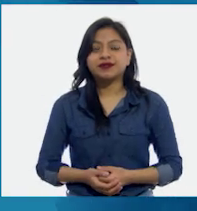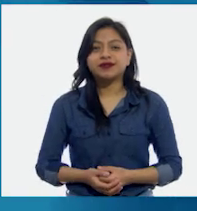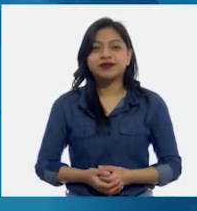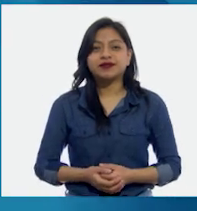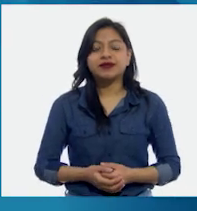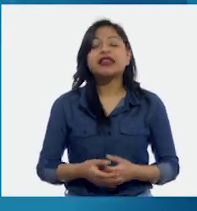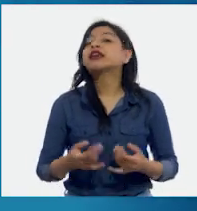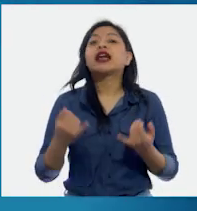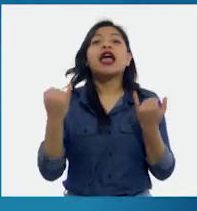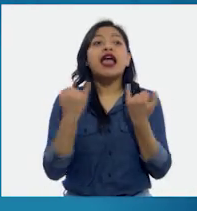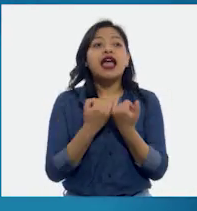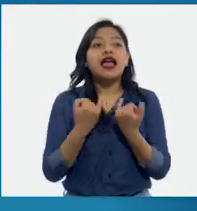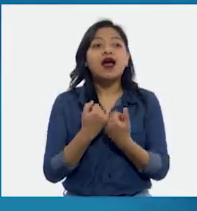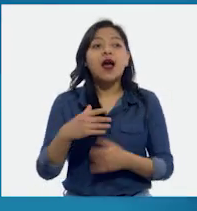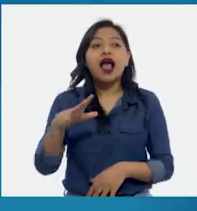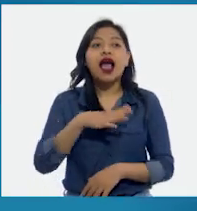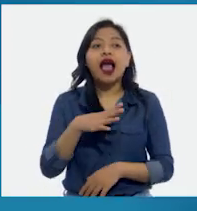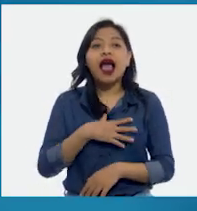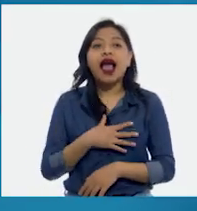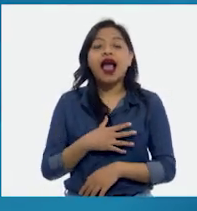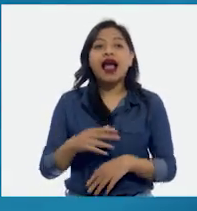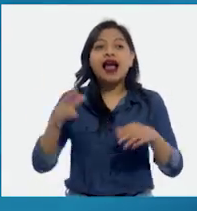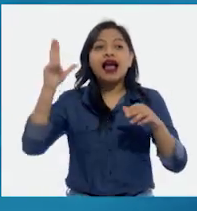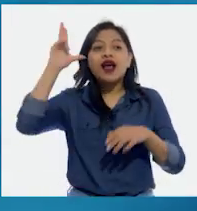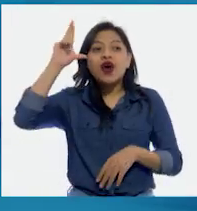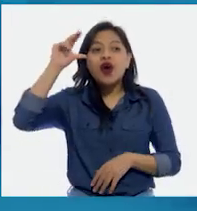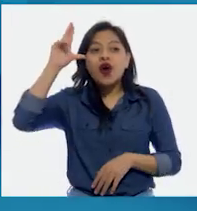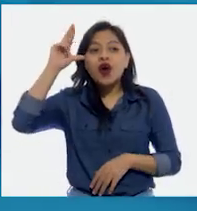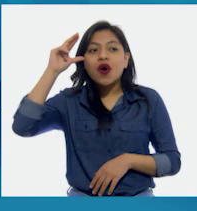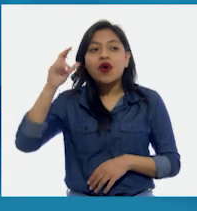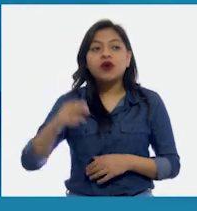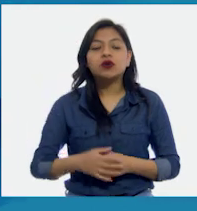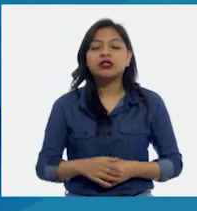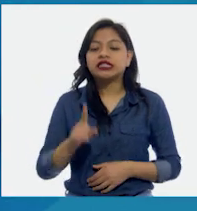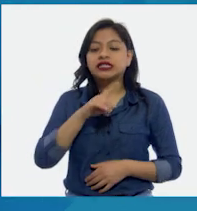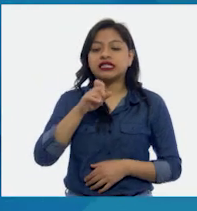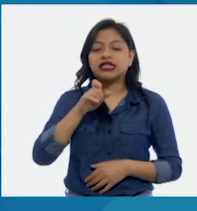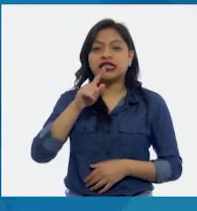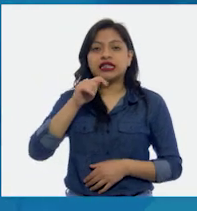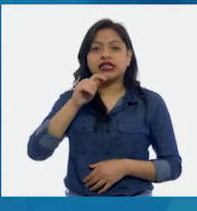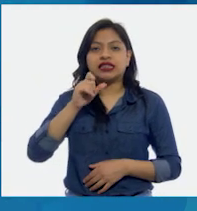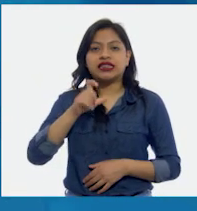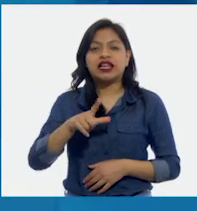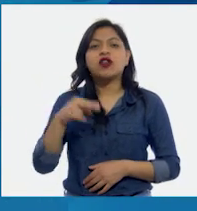También tengo mi conejito y le decimos en Sertán, Ul.